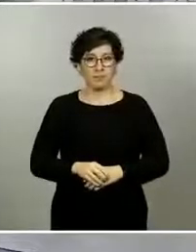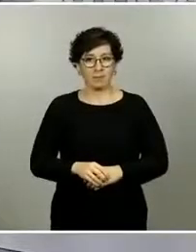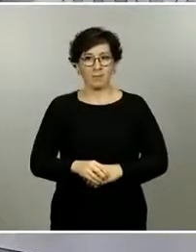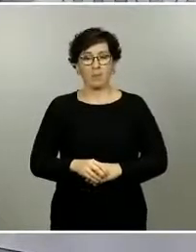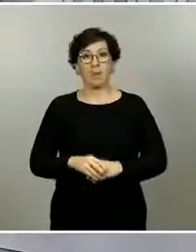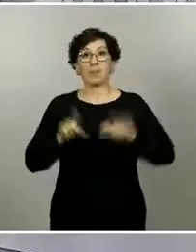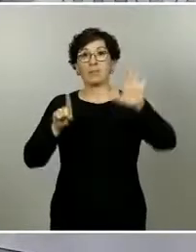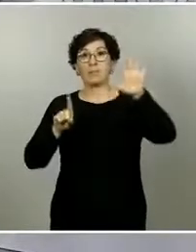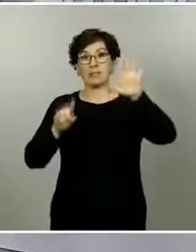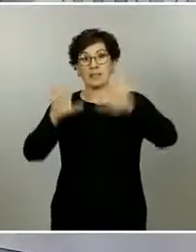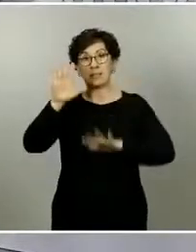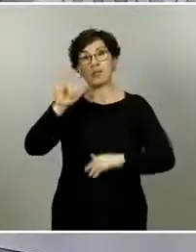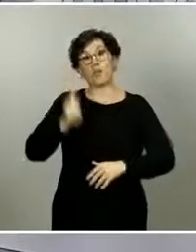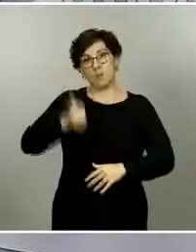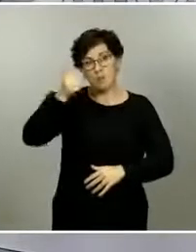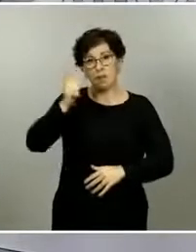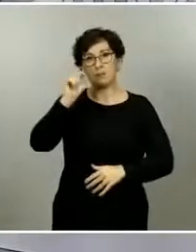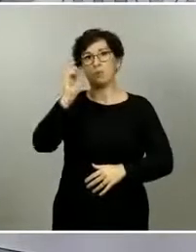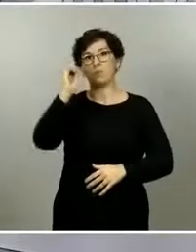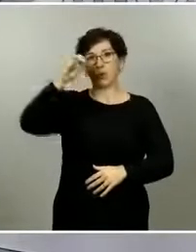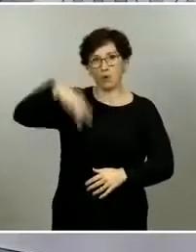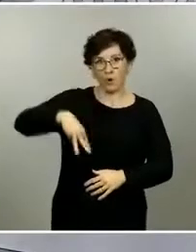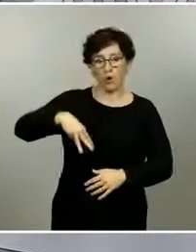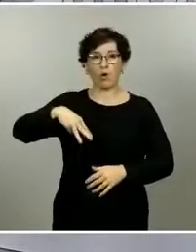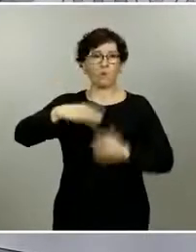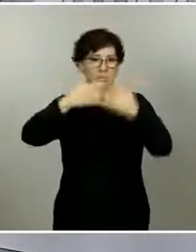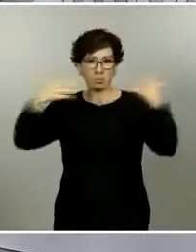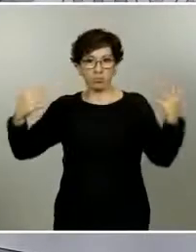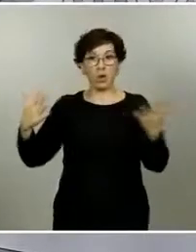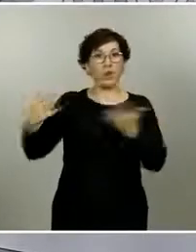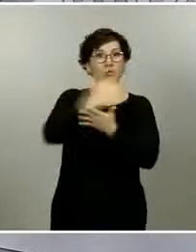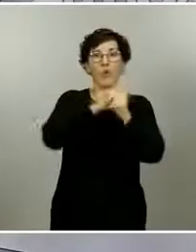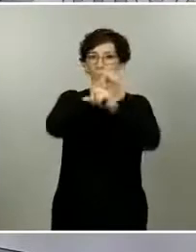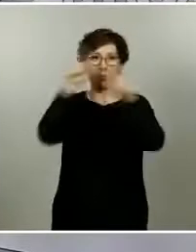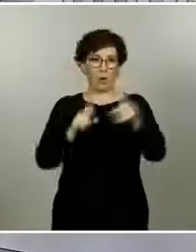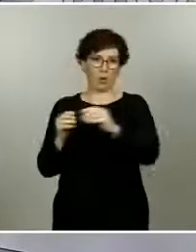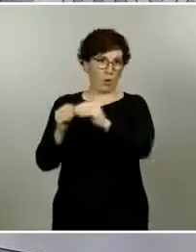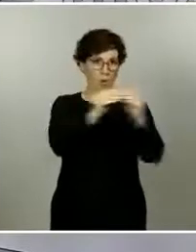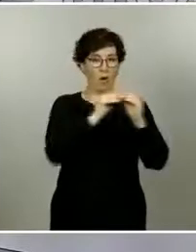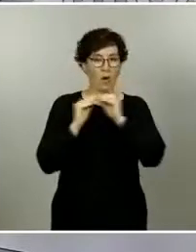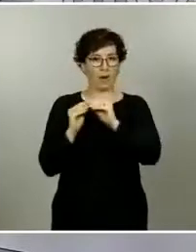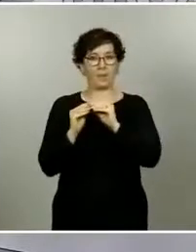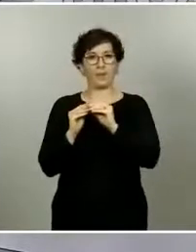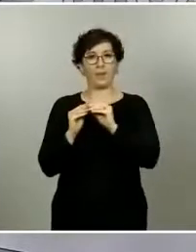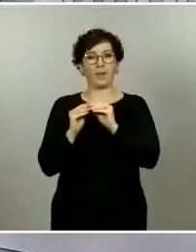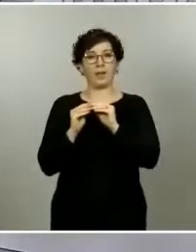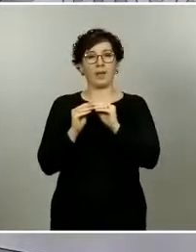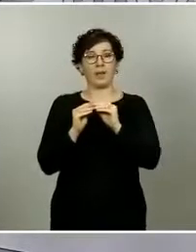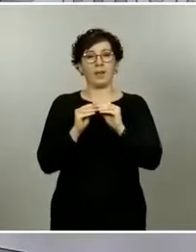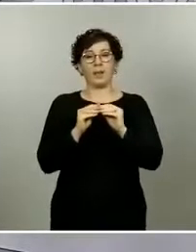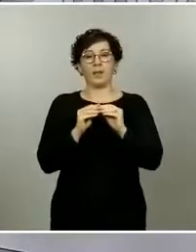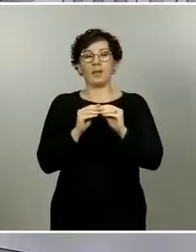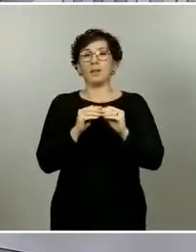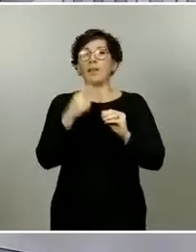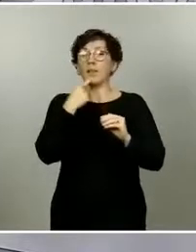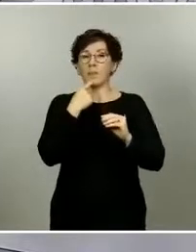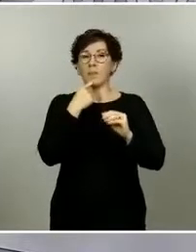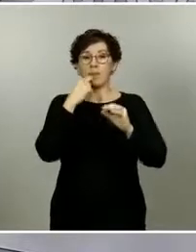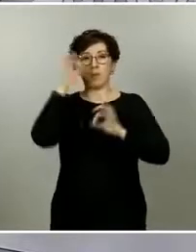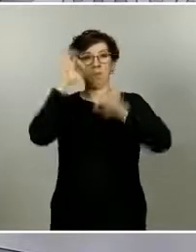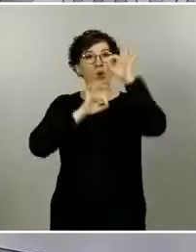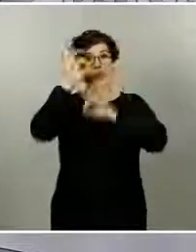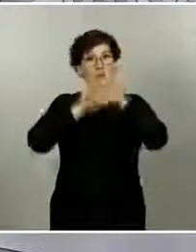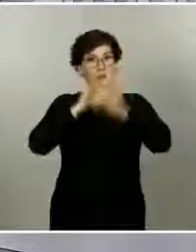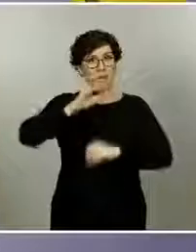Medios como 65ymas.com y el Nueva España coinciden en esta pregunta. Dice 65ymas.com, el bajo